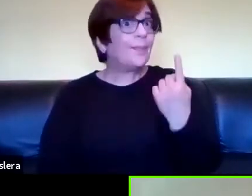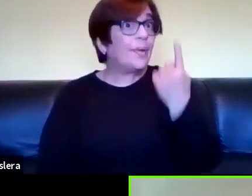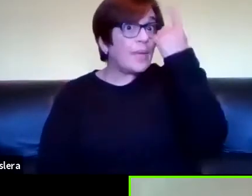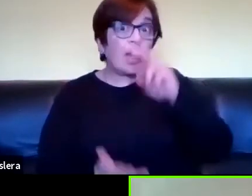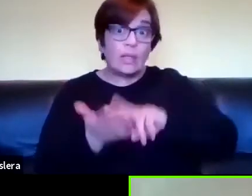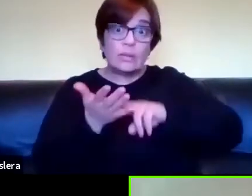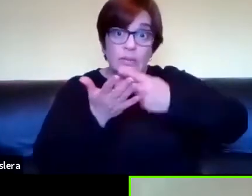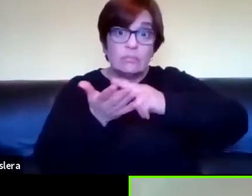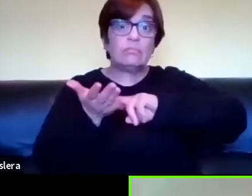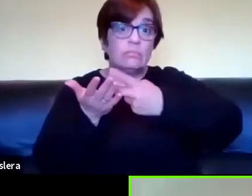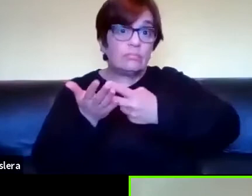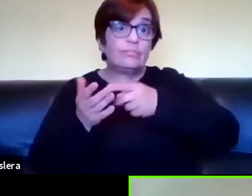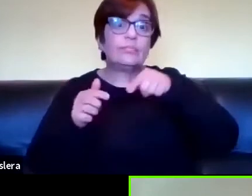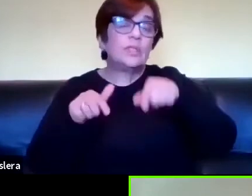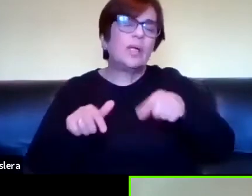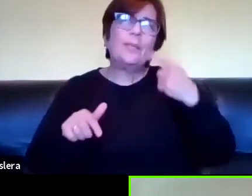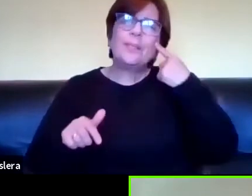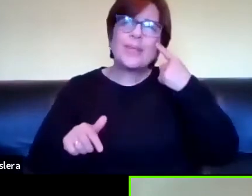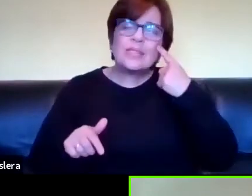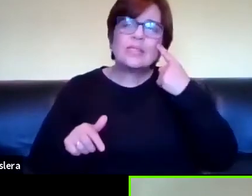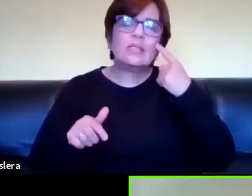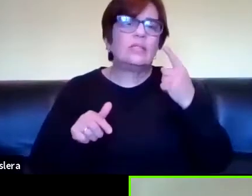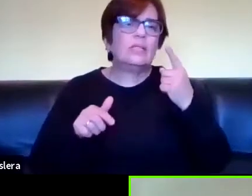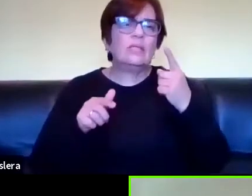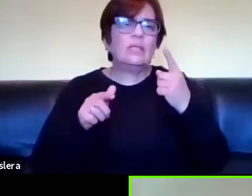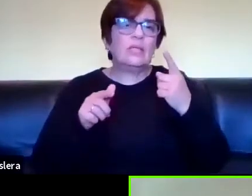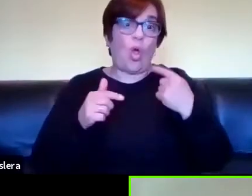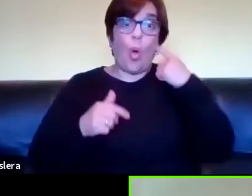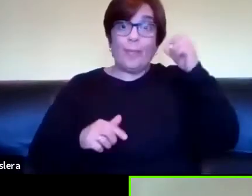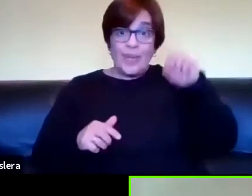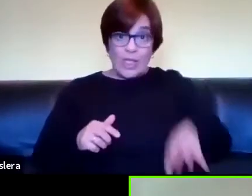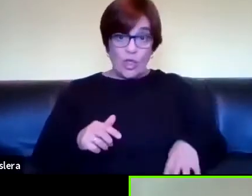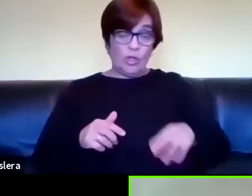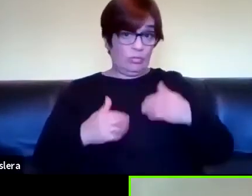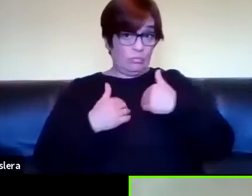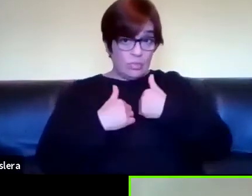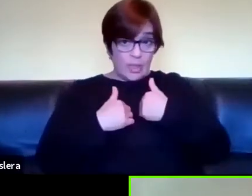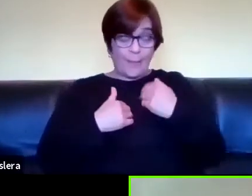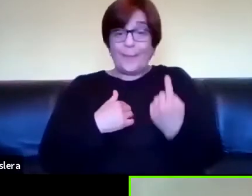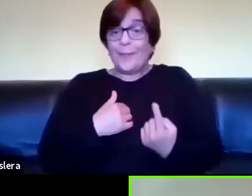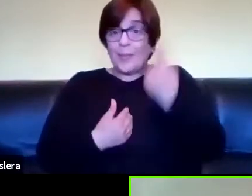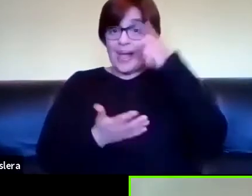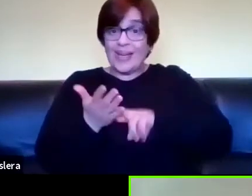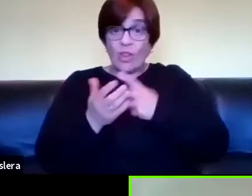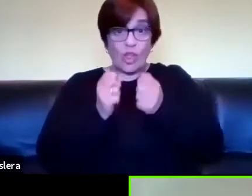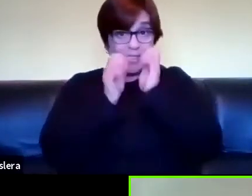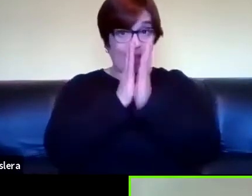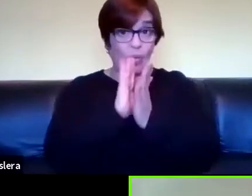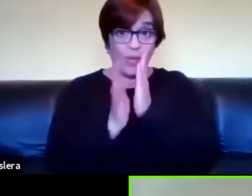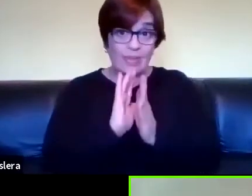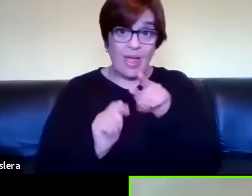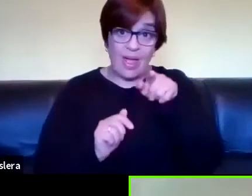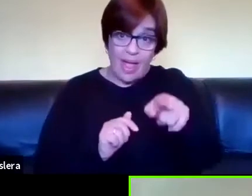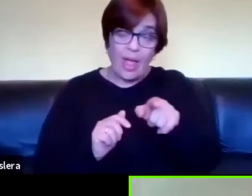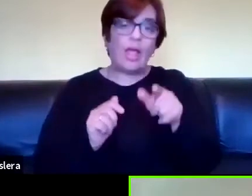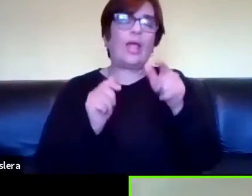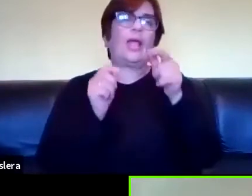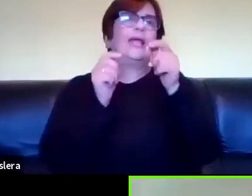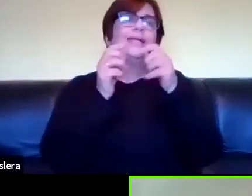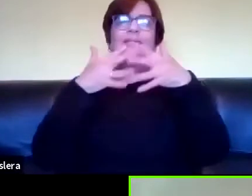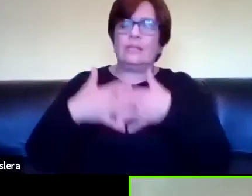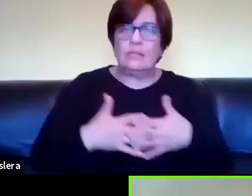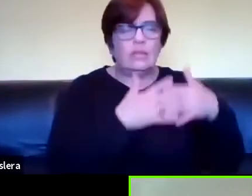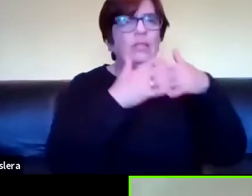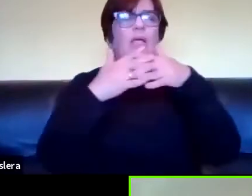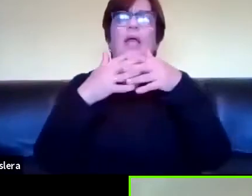traducciones o sea se puede considerar que a mi criterio las primeras traducciones que hay a lenguas de señas la lengua de señas estadounidense americana